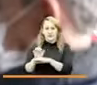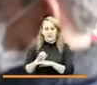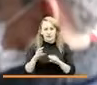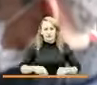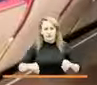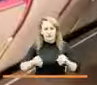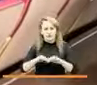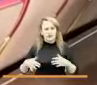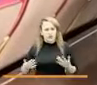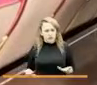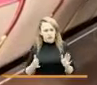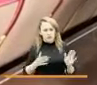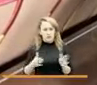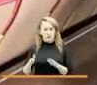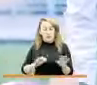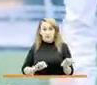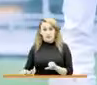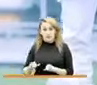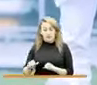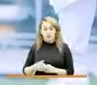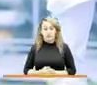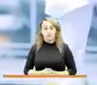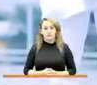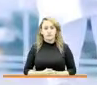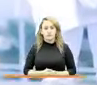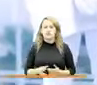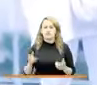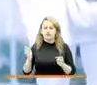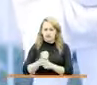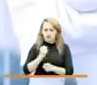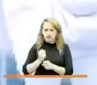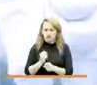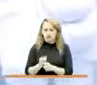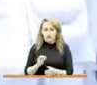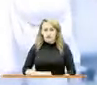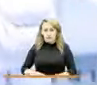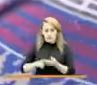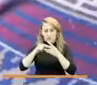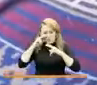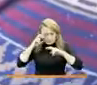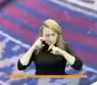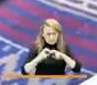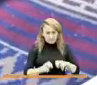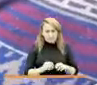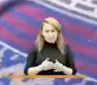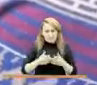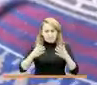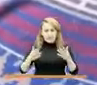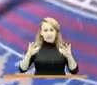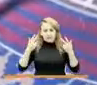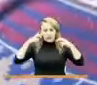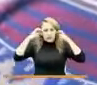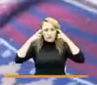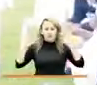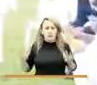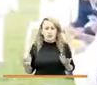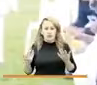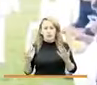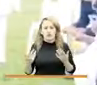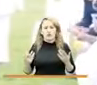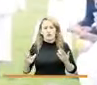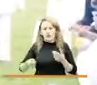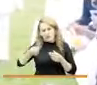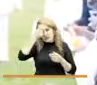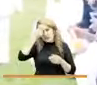formulación de los planes de acción territorial. Trabajamos para recuperar, investigar y ampliar el conocimiento sobre las memorias plurales de las